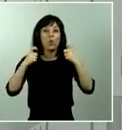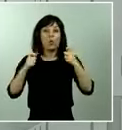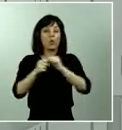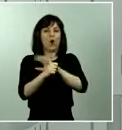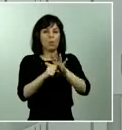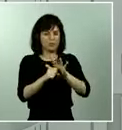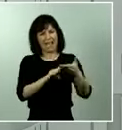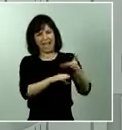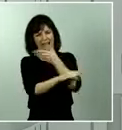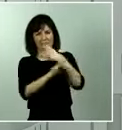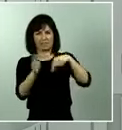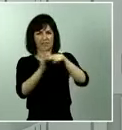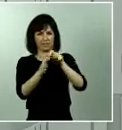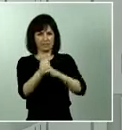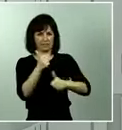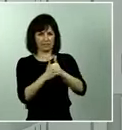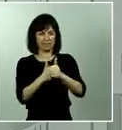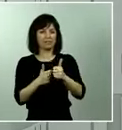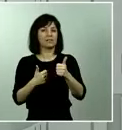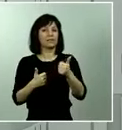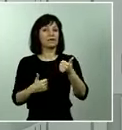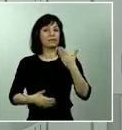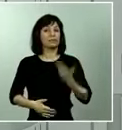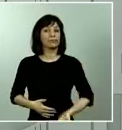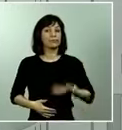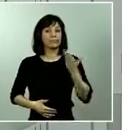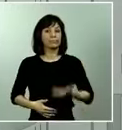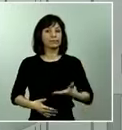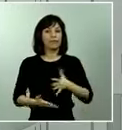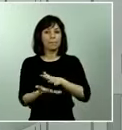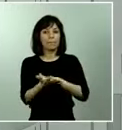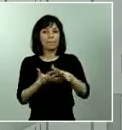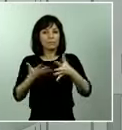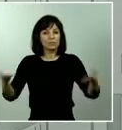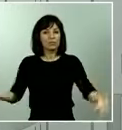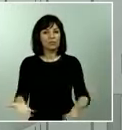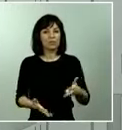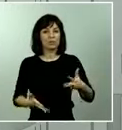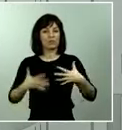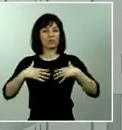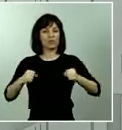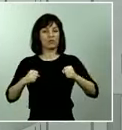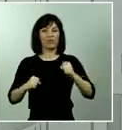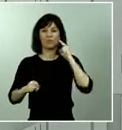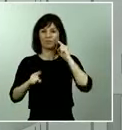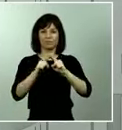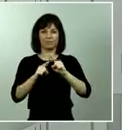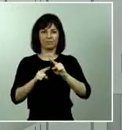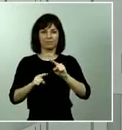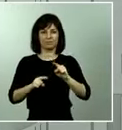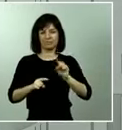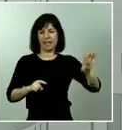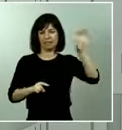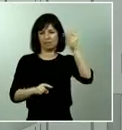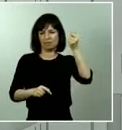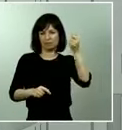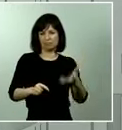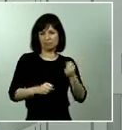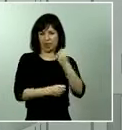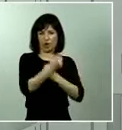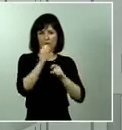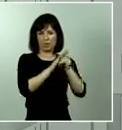relevancia e el impacto que la promoción y el derecho a la salud tienen para las principales economías. Las prioridades que ha incorporado la actual